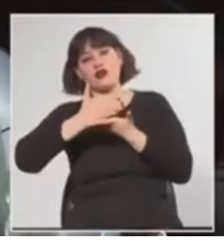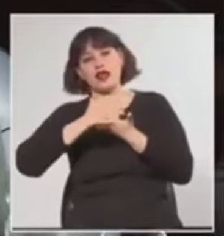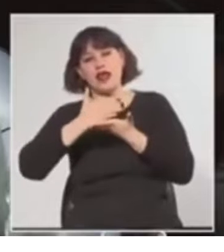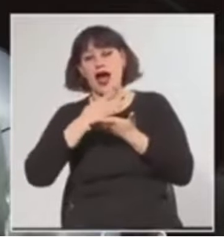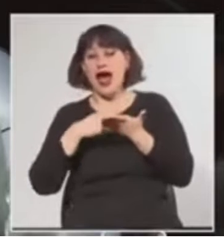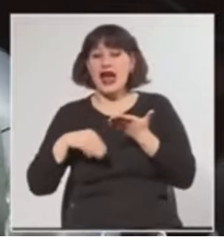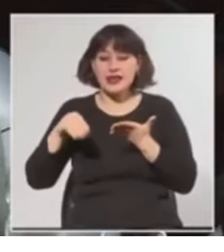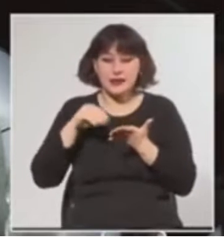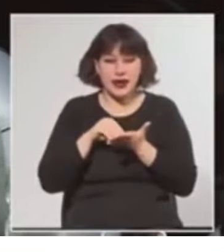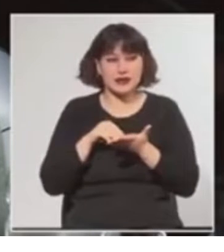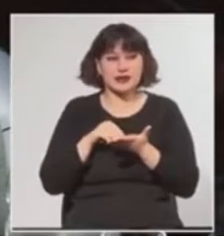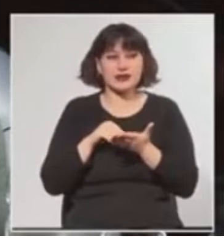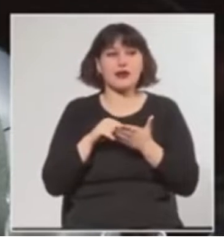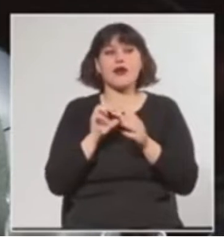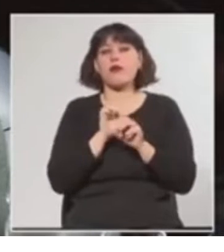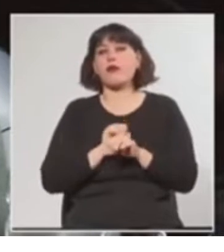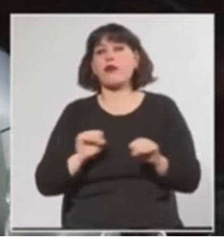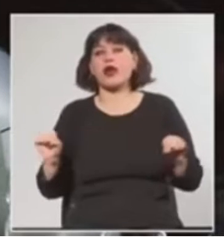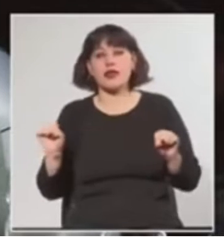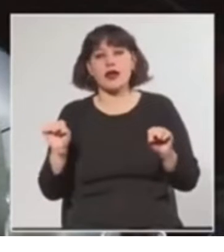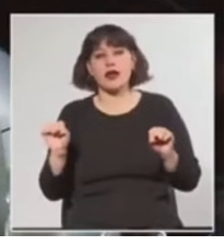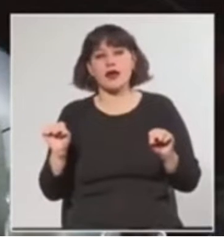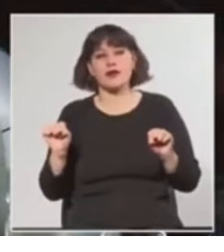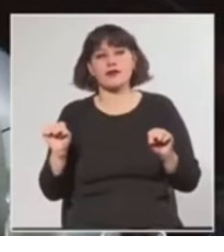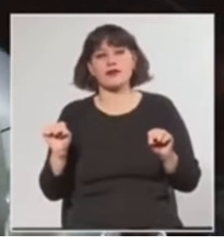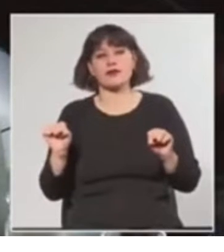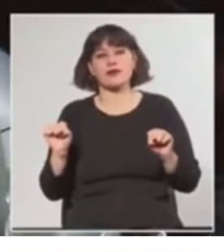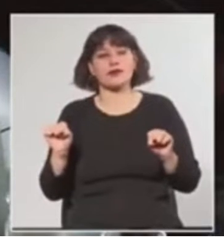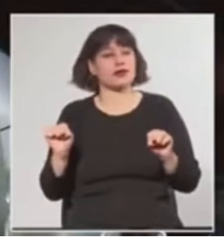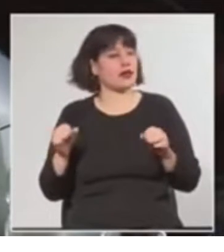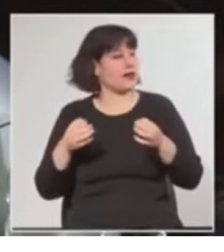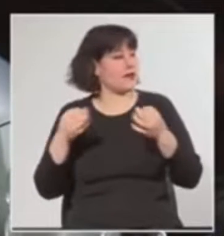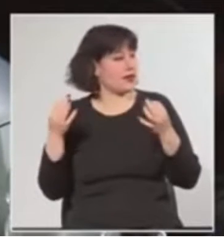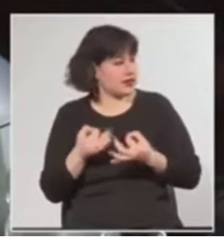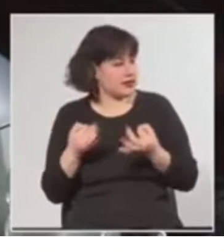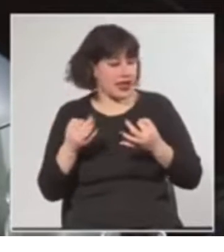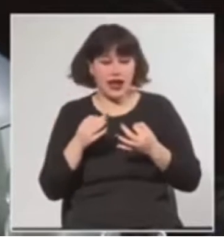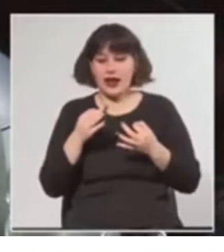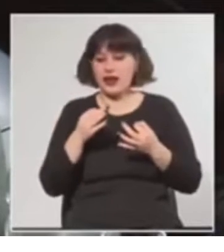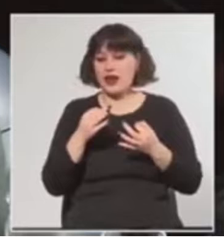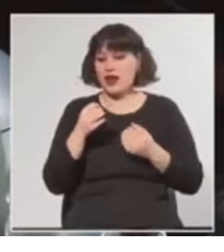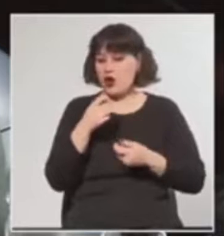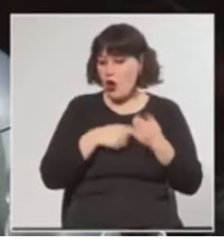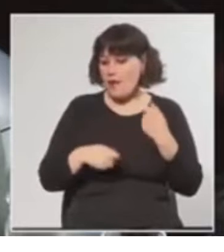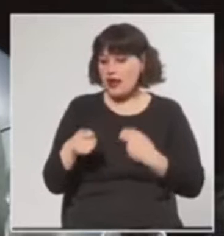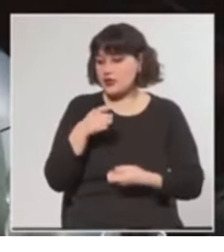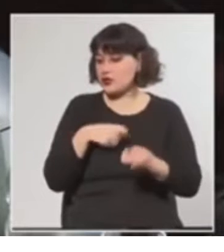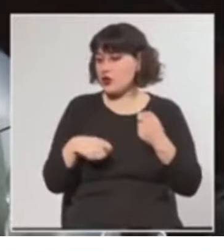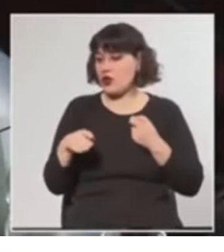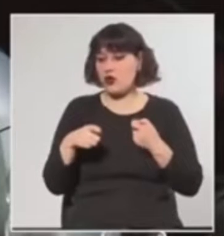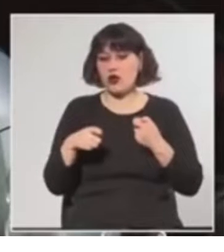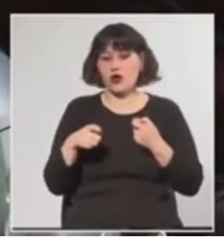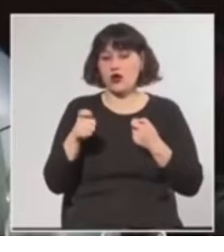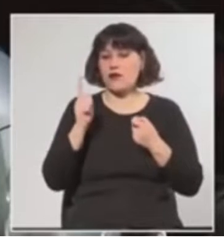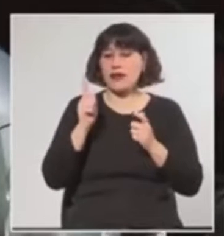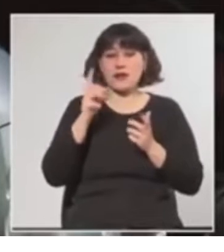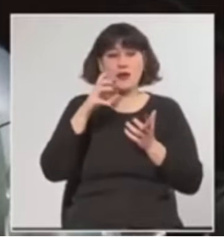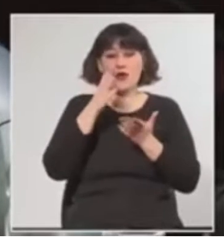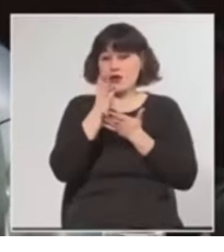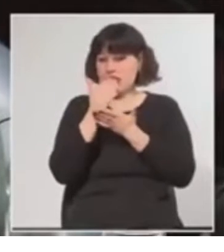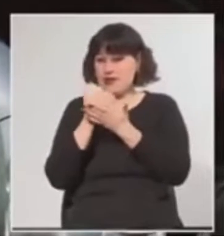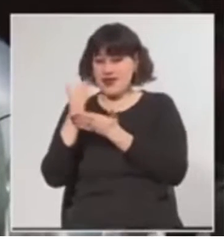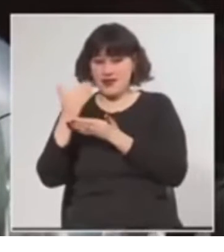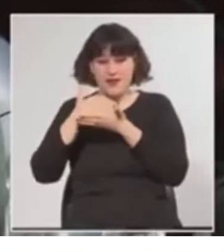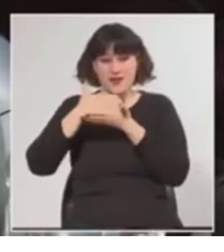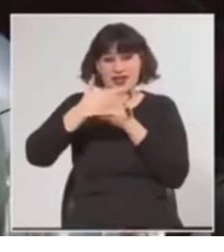todo que se pueda considerar la particularidad que viven aquellos comercios que se ubican en los departamentos